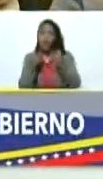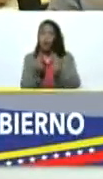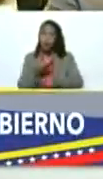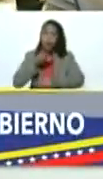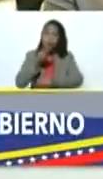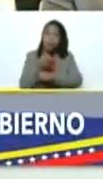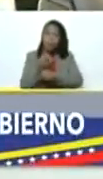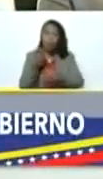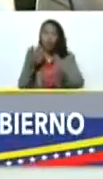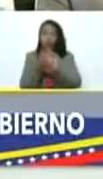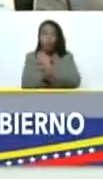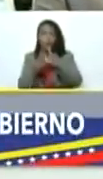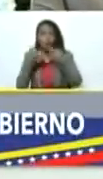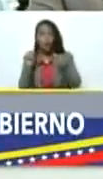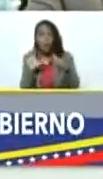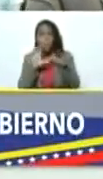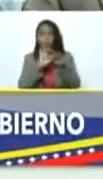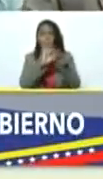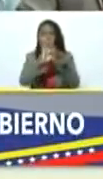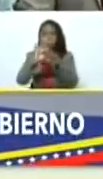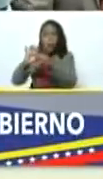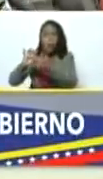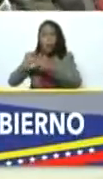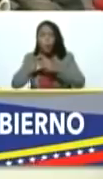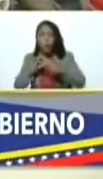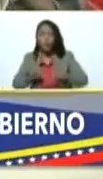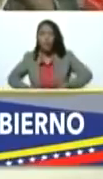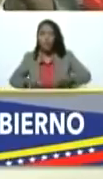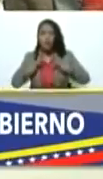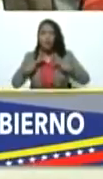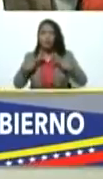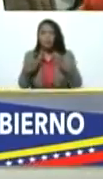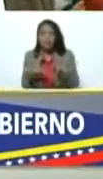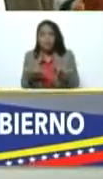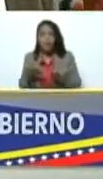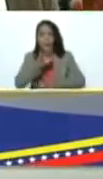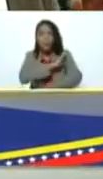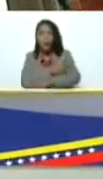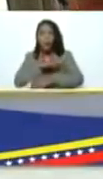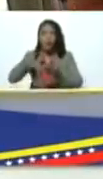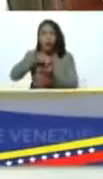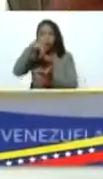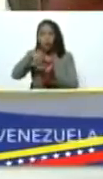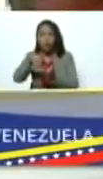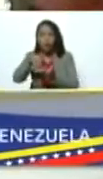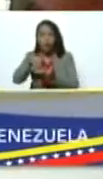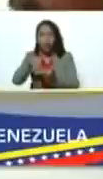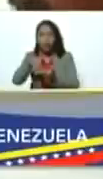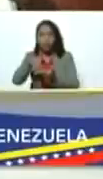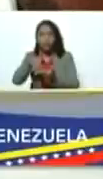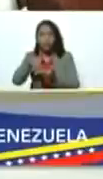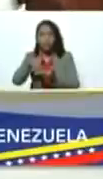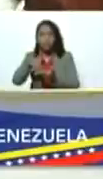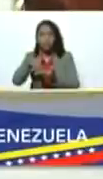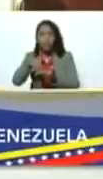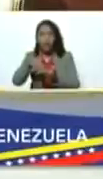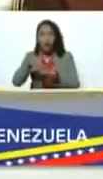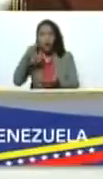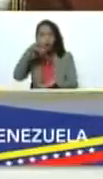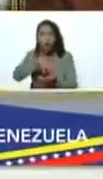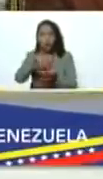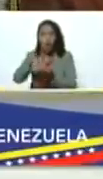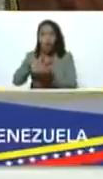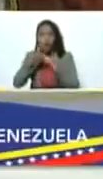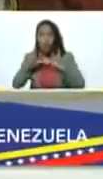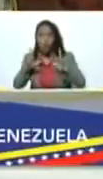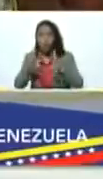y sobre todo la articulación debida del Poder Nacional, el Ejecutivo Nacional, el regional y el